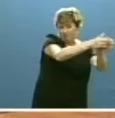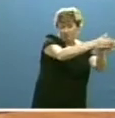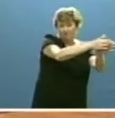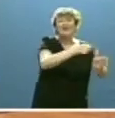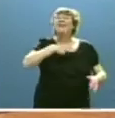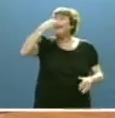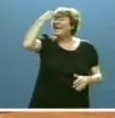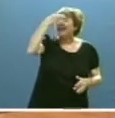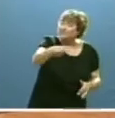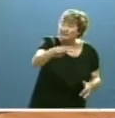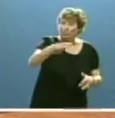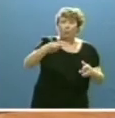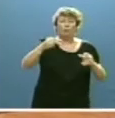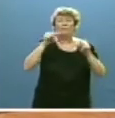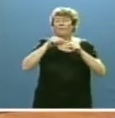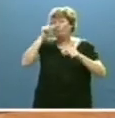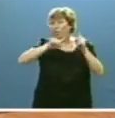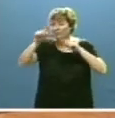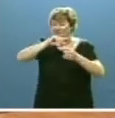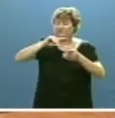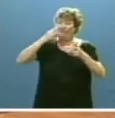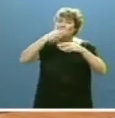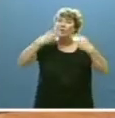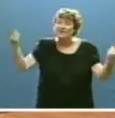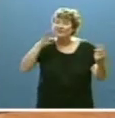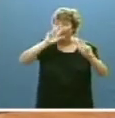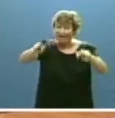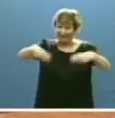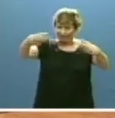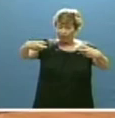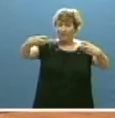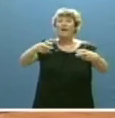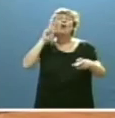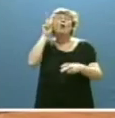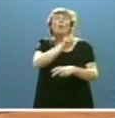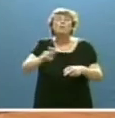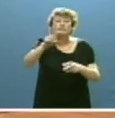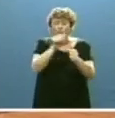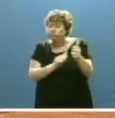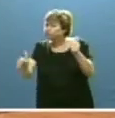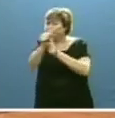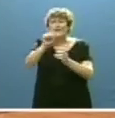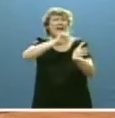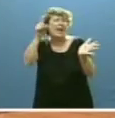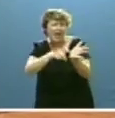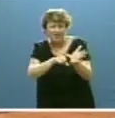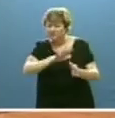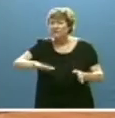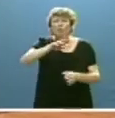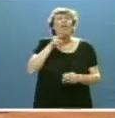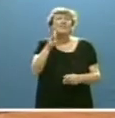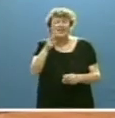Respetando las reglas democráticas también a la hora de reformarlas, buscando en la primacía de la ley, en el Estado de Derecho y en el respeto a